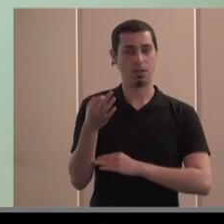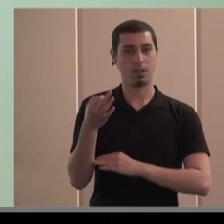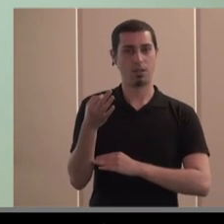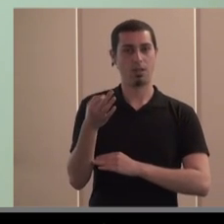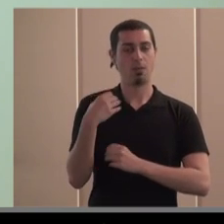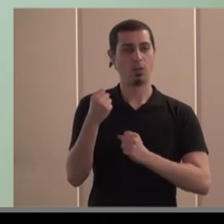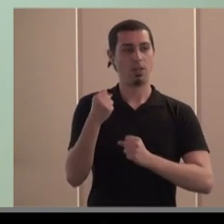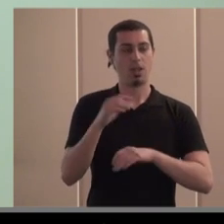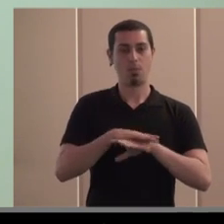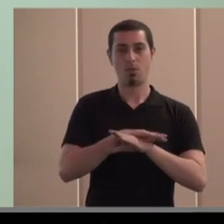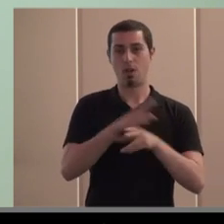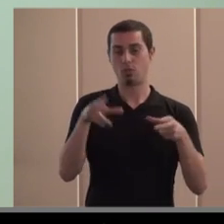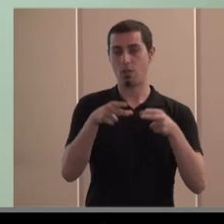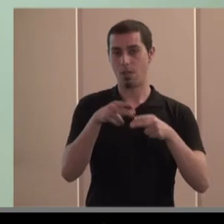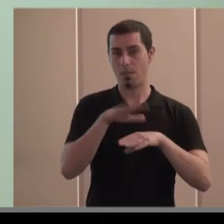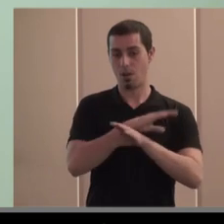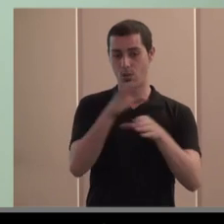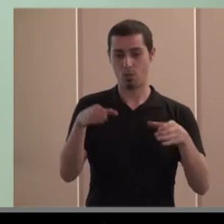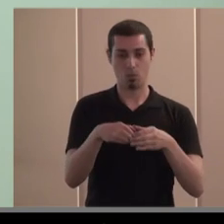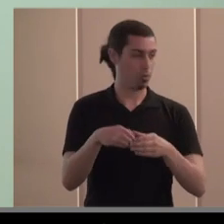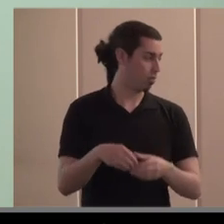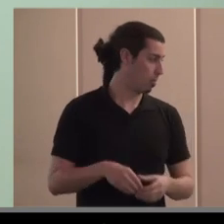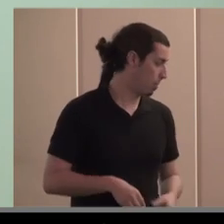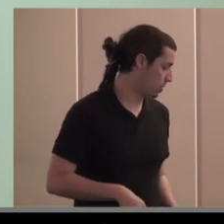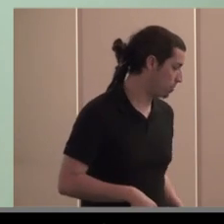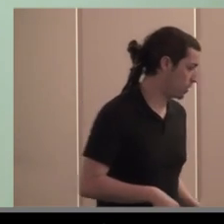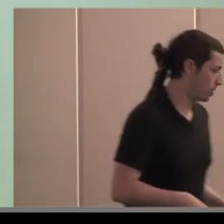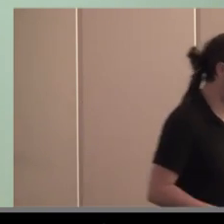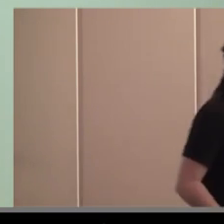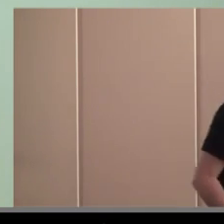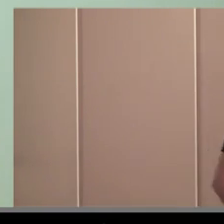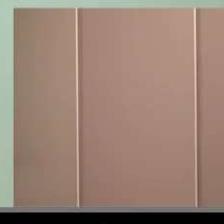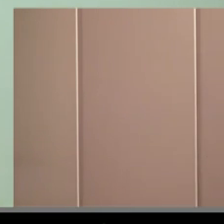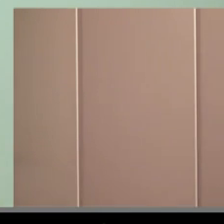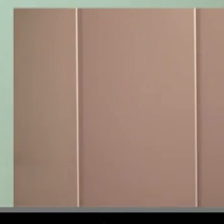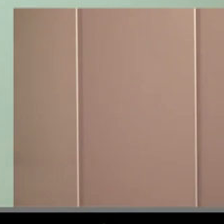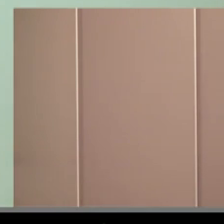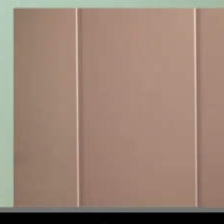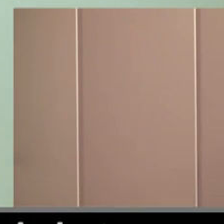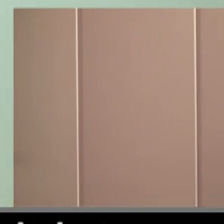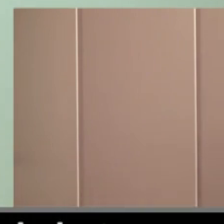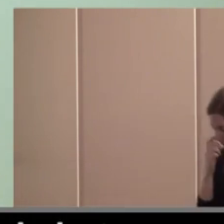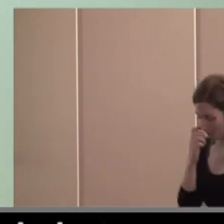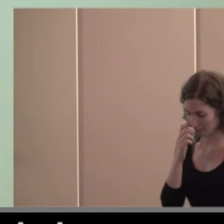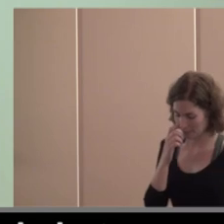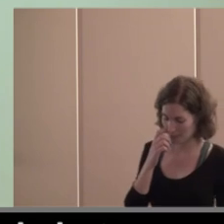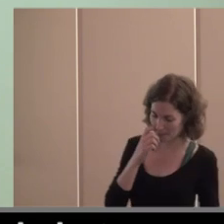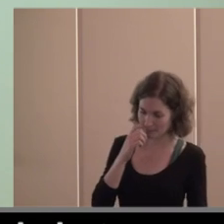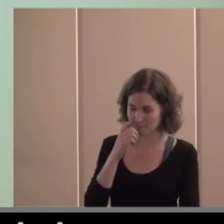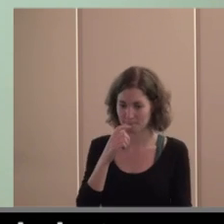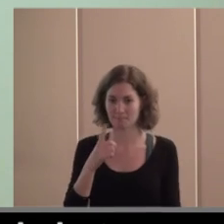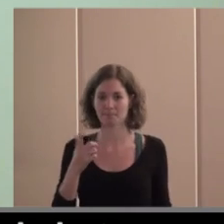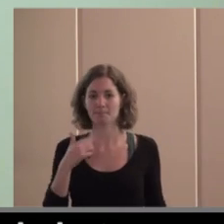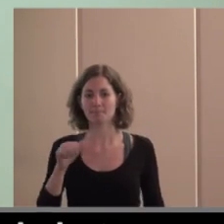de potenciar la economía social en su conjunto y por lo tanto de proyectar todas las cosas que están haciendo en que la